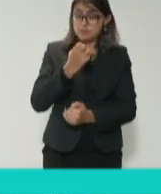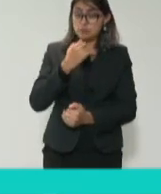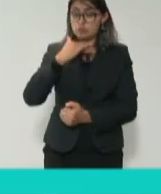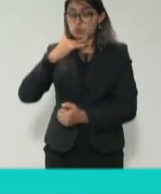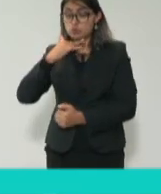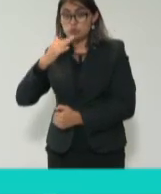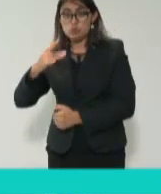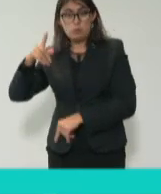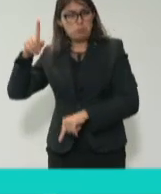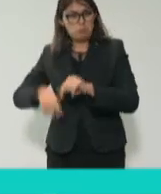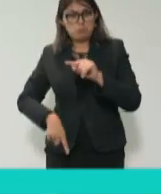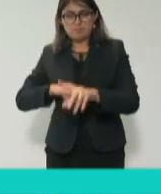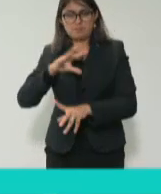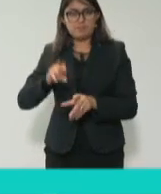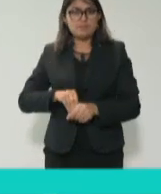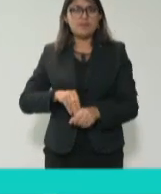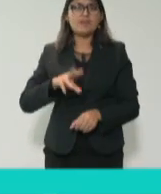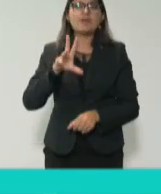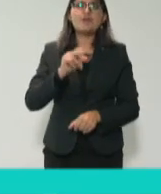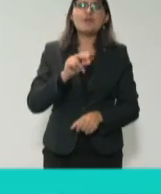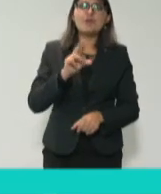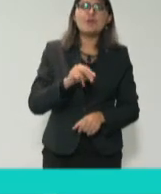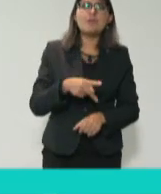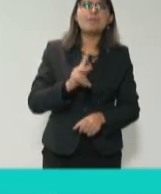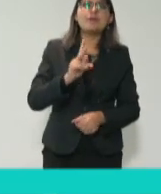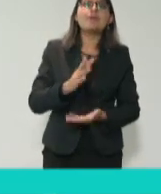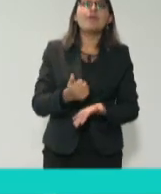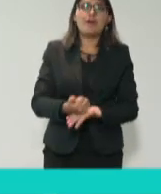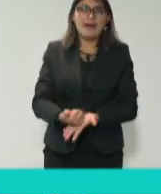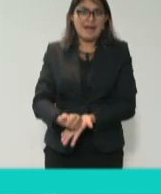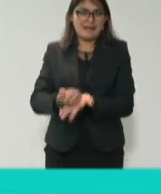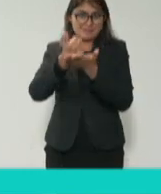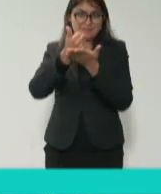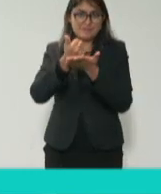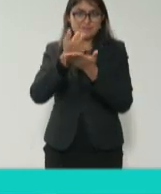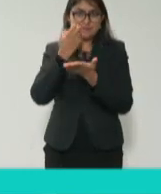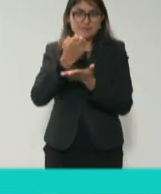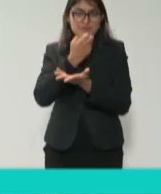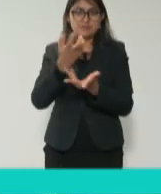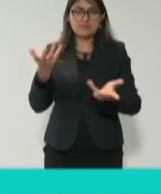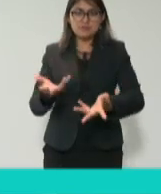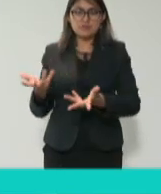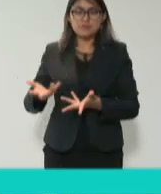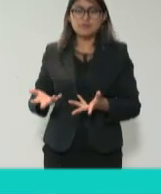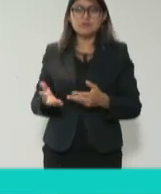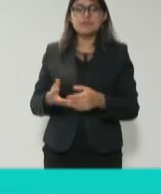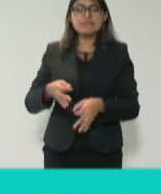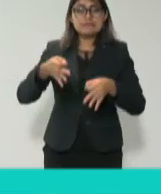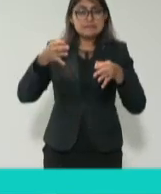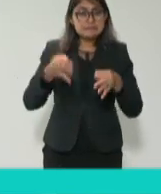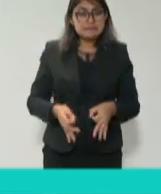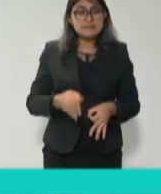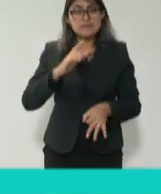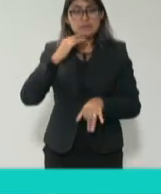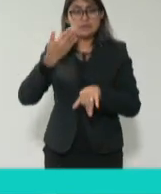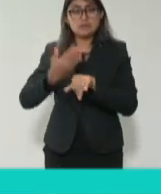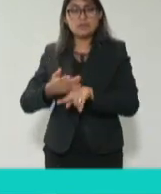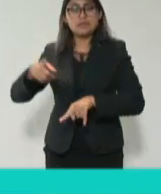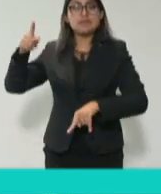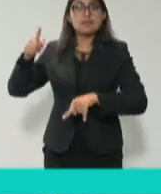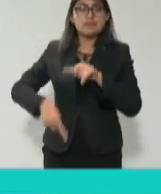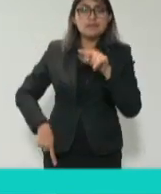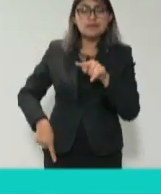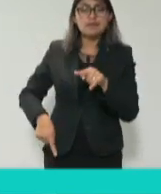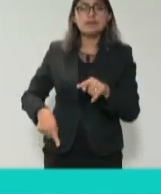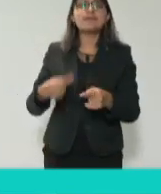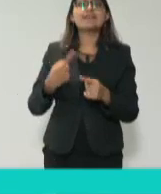la corrupción, más bien son los articuladores de la lucha contra la corrupción porque los responsables de luchar contra ella somos todos.